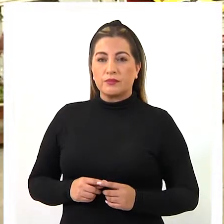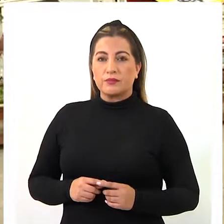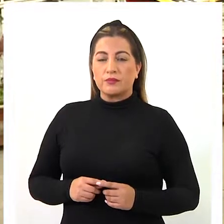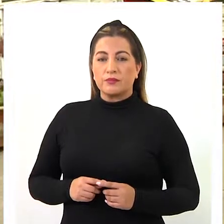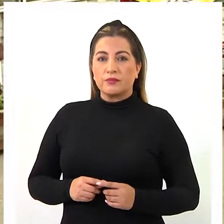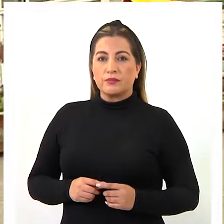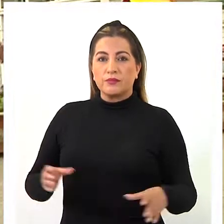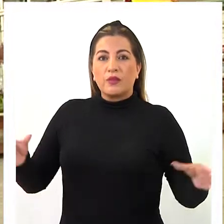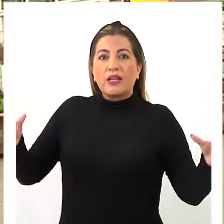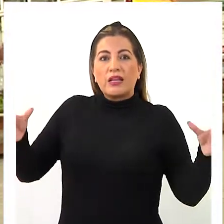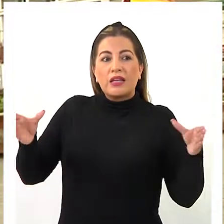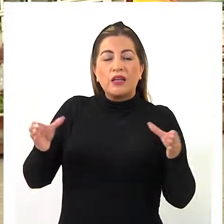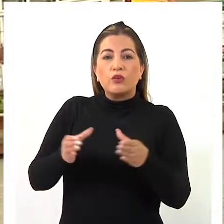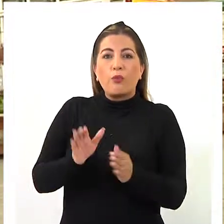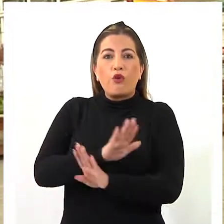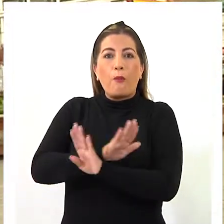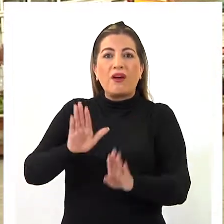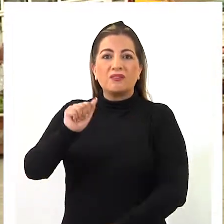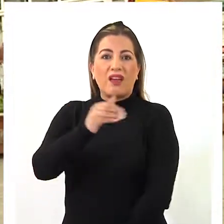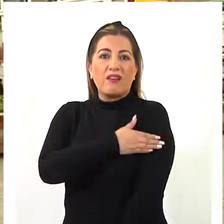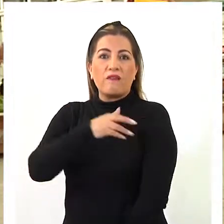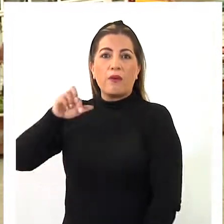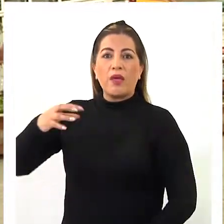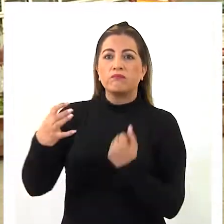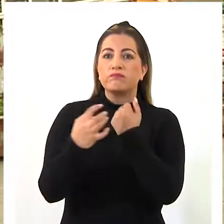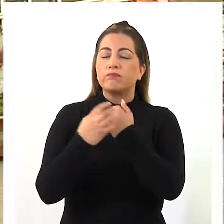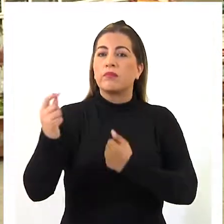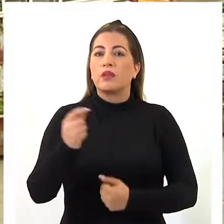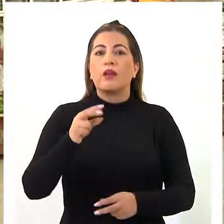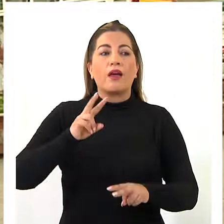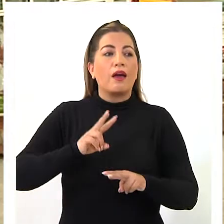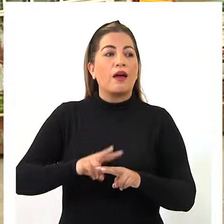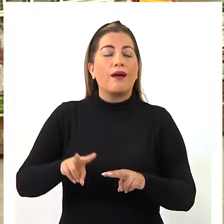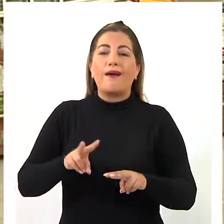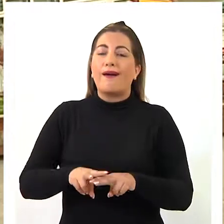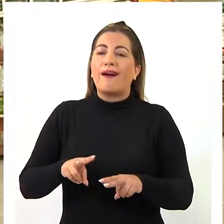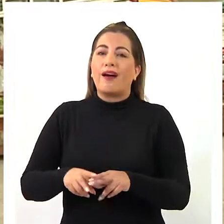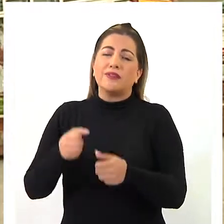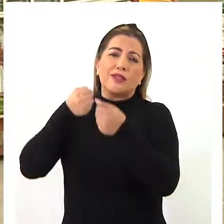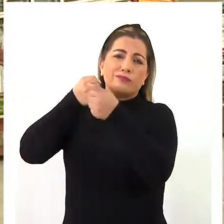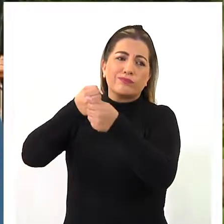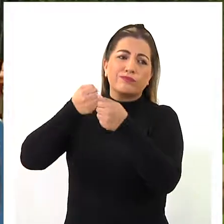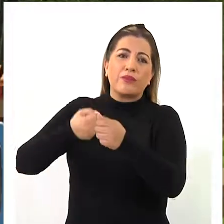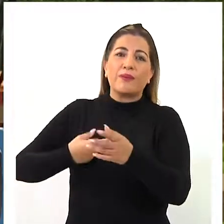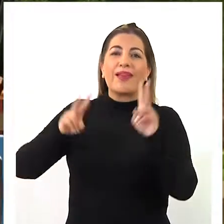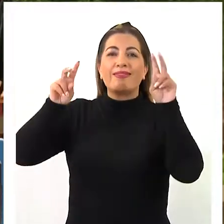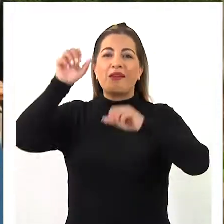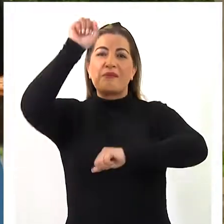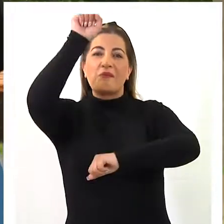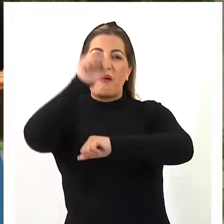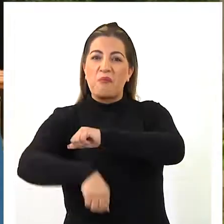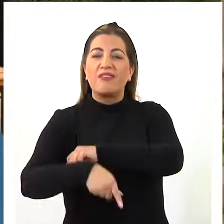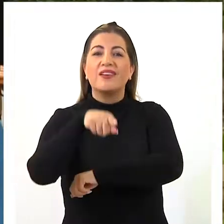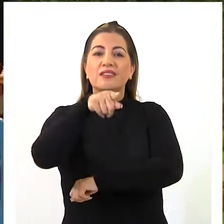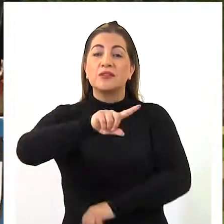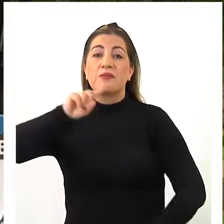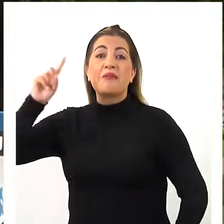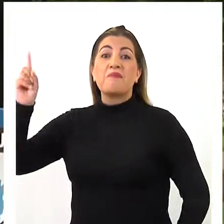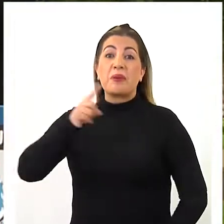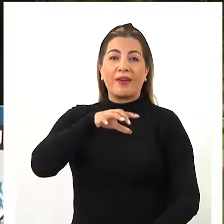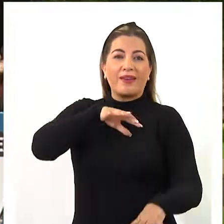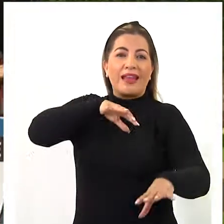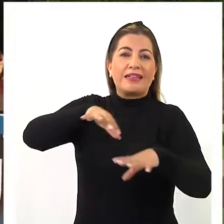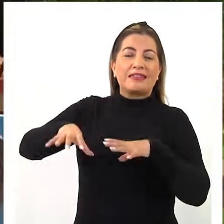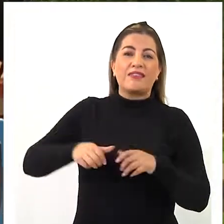La agrupación No Más AFP Tarapacá realizó un mítin en la Plaza Prat por el apruebo, siendo una de las primeras